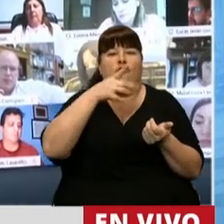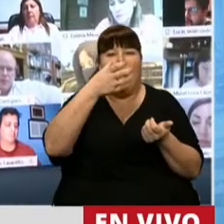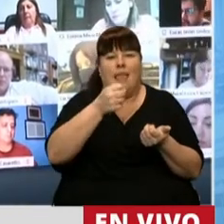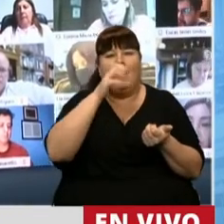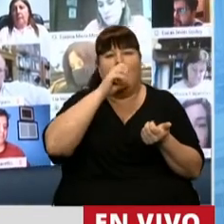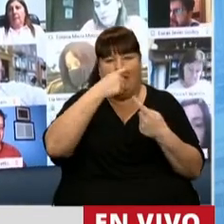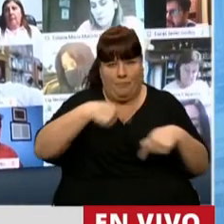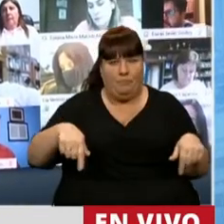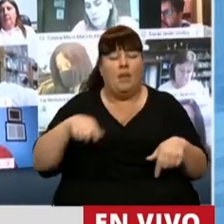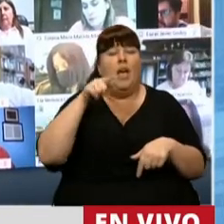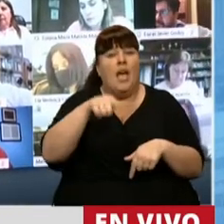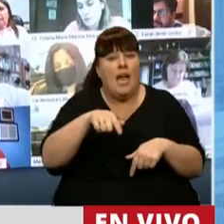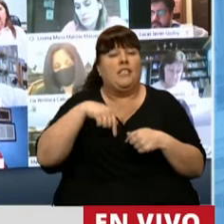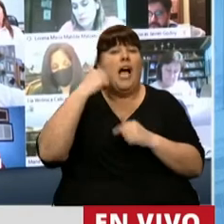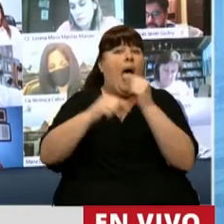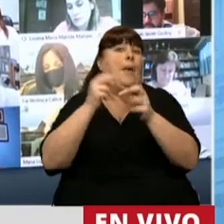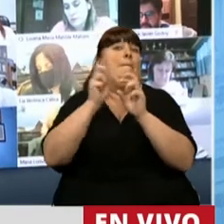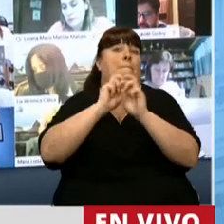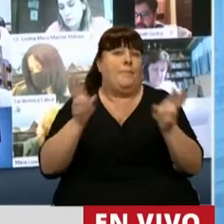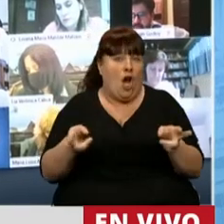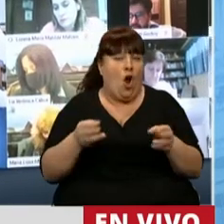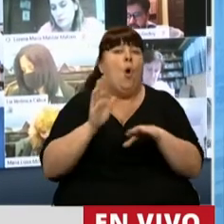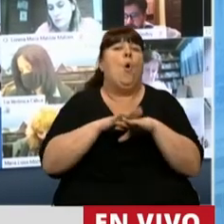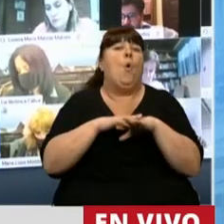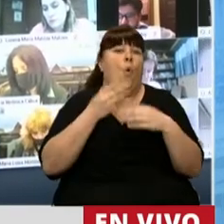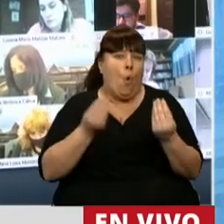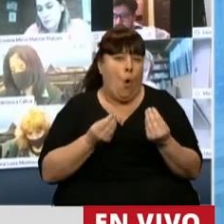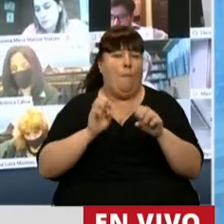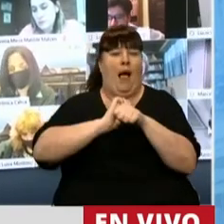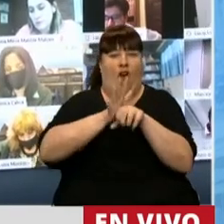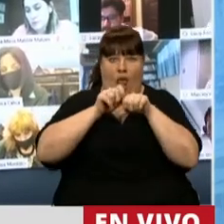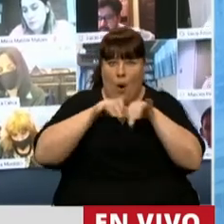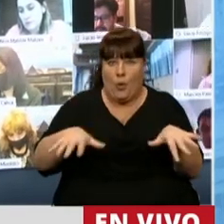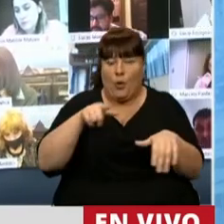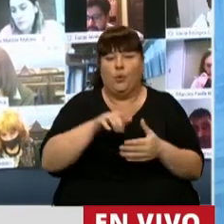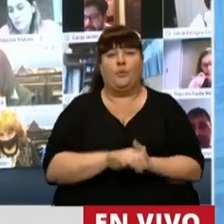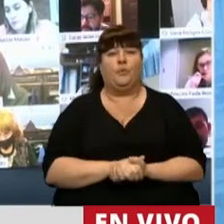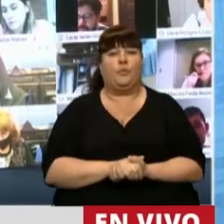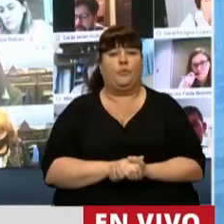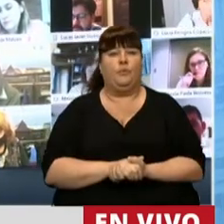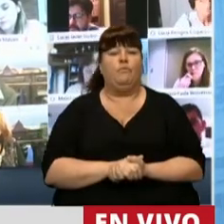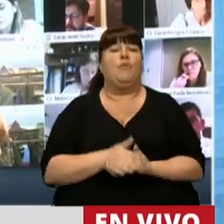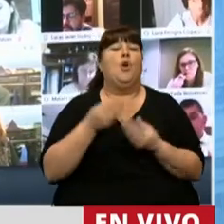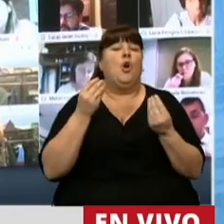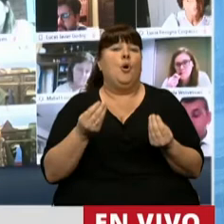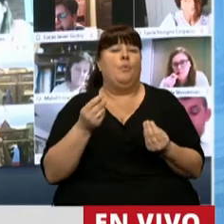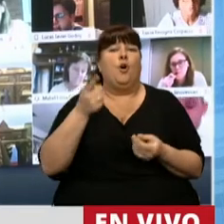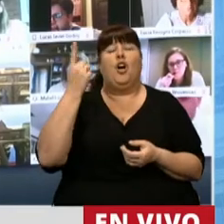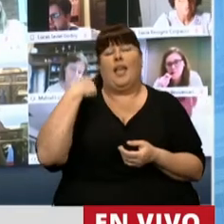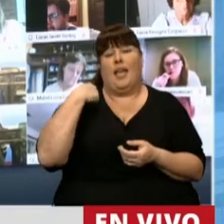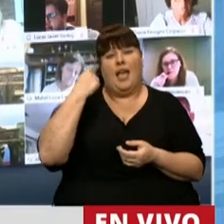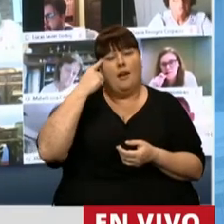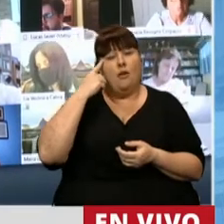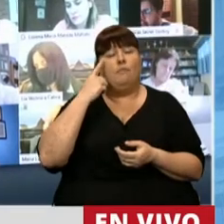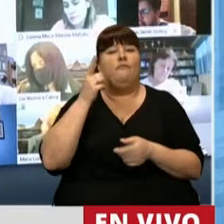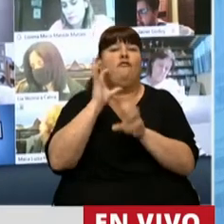Todos estos fundamentos se han profundizado producto de la pandemia del coronavirus, ya que desde el punto